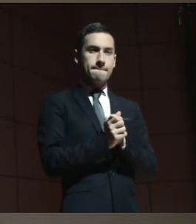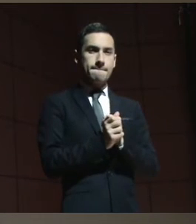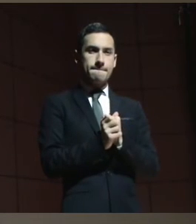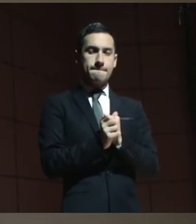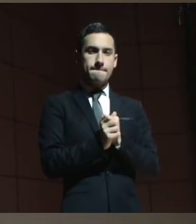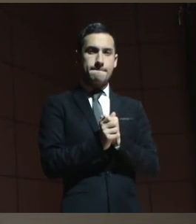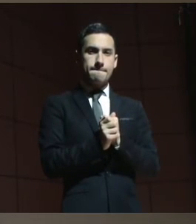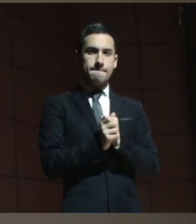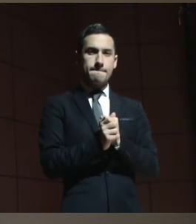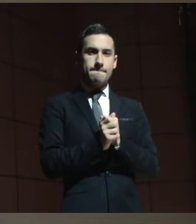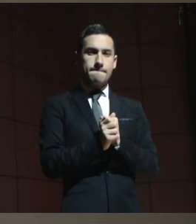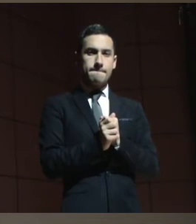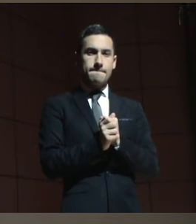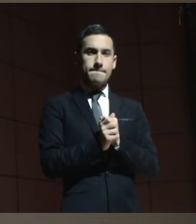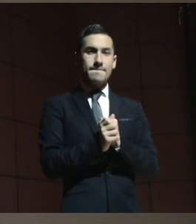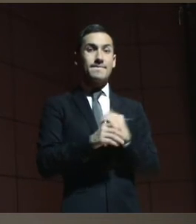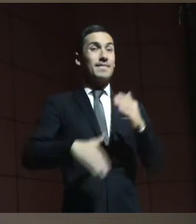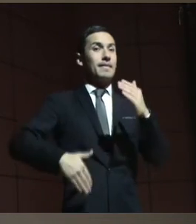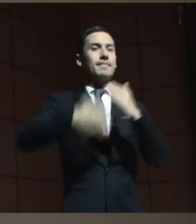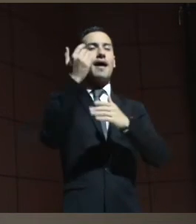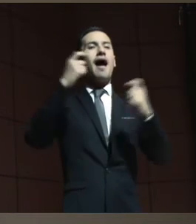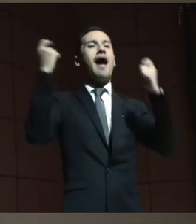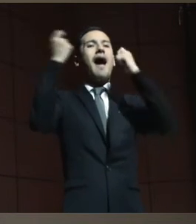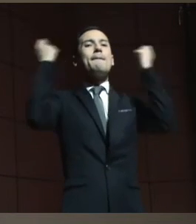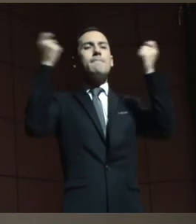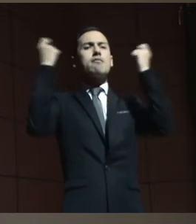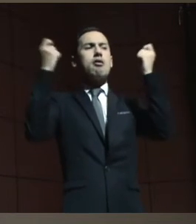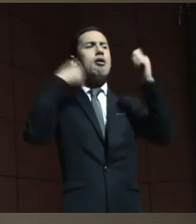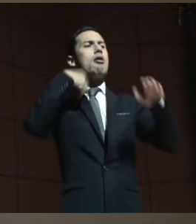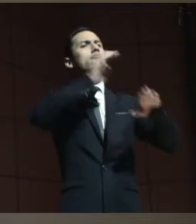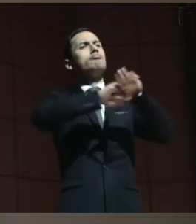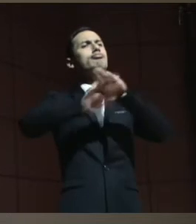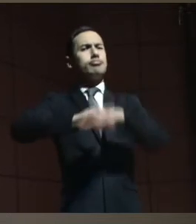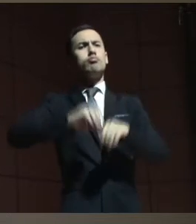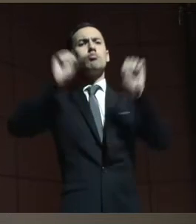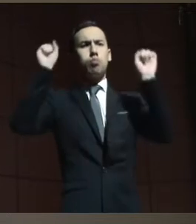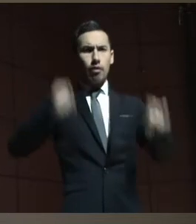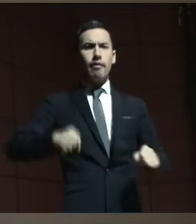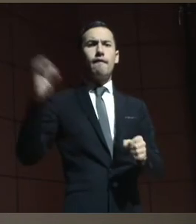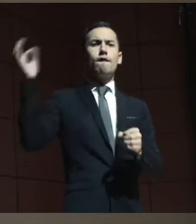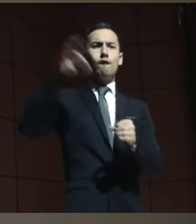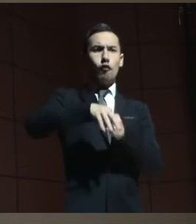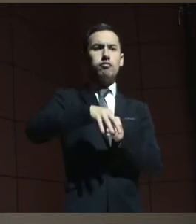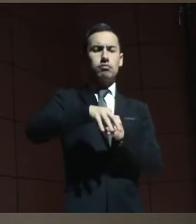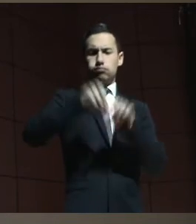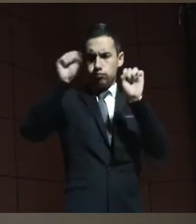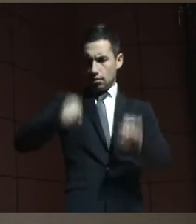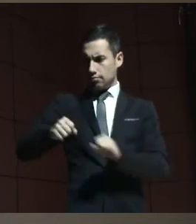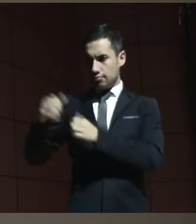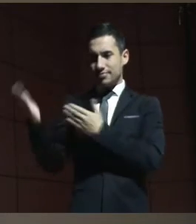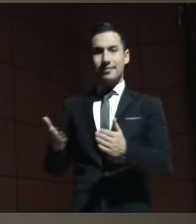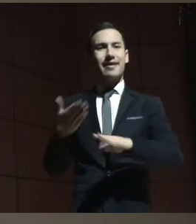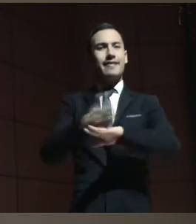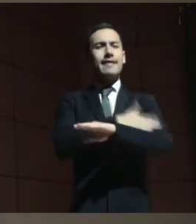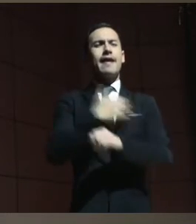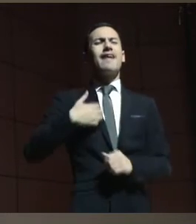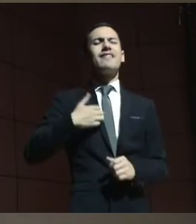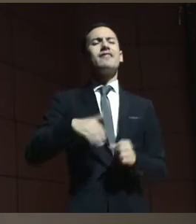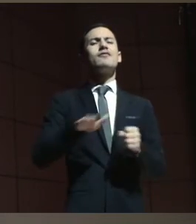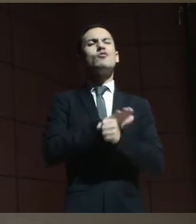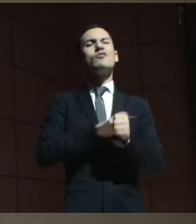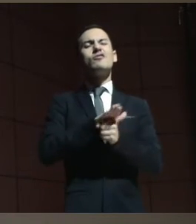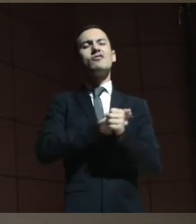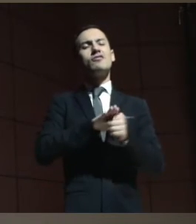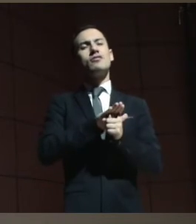que comenzó con esta campaña del ejercicio de derecho a voto cuando en Argentina había una situación